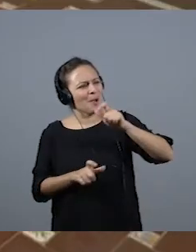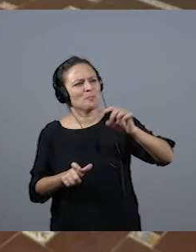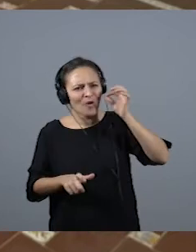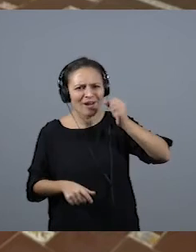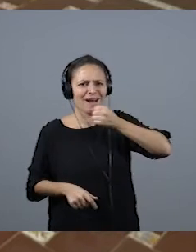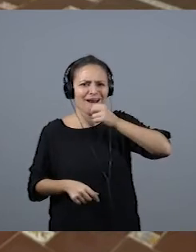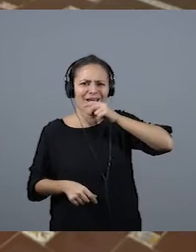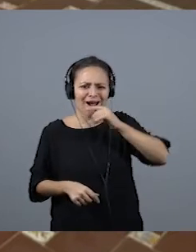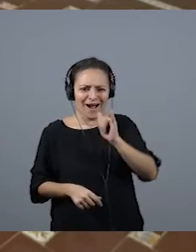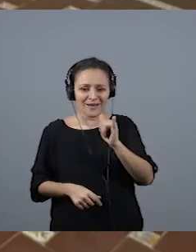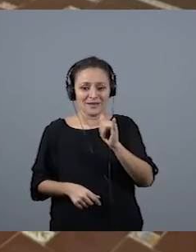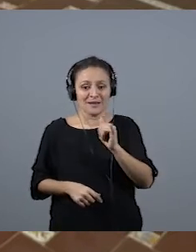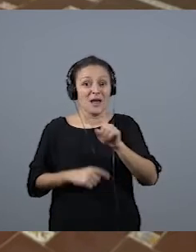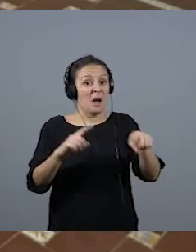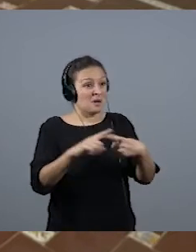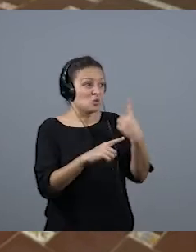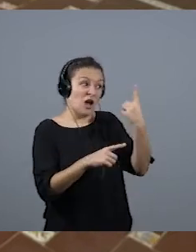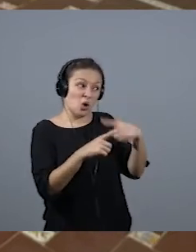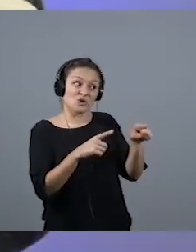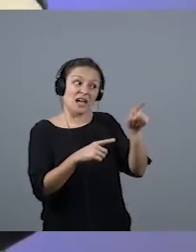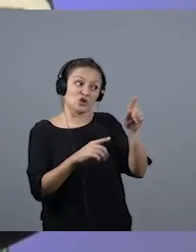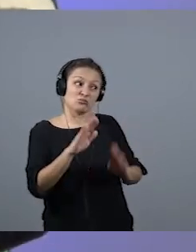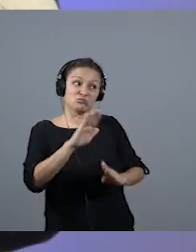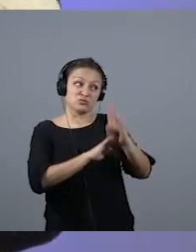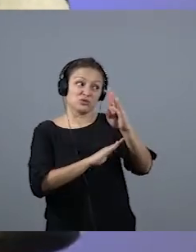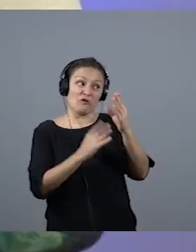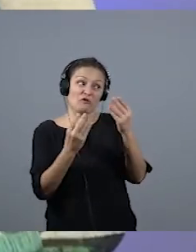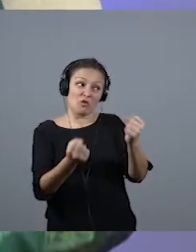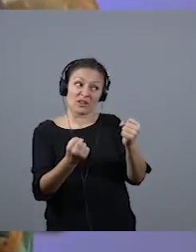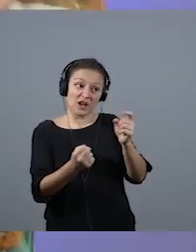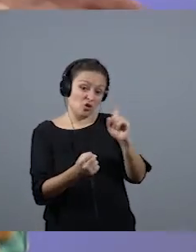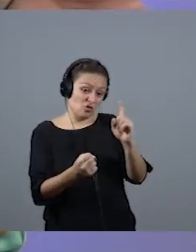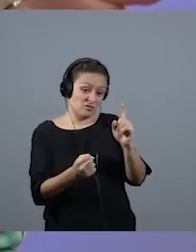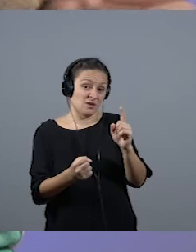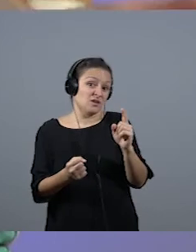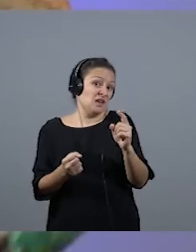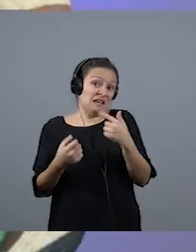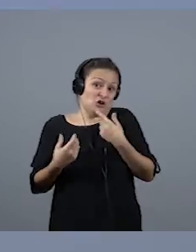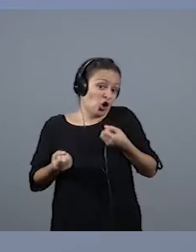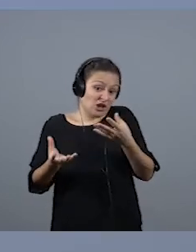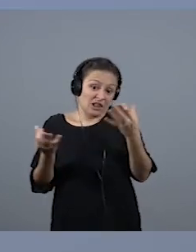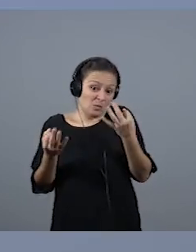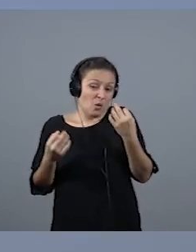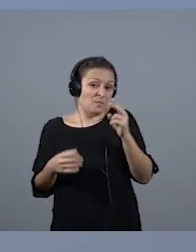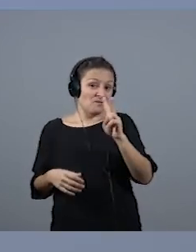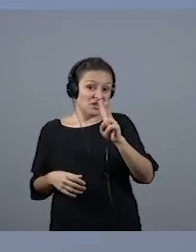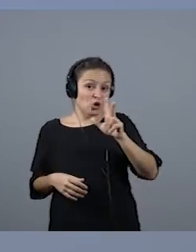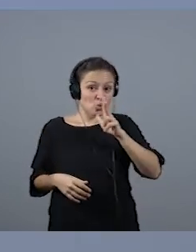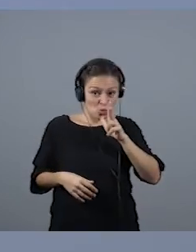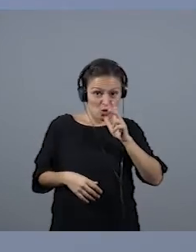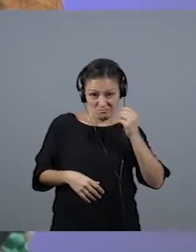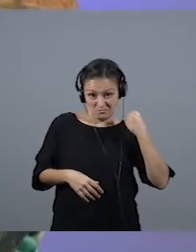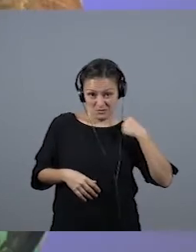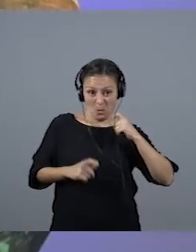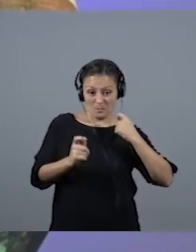Mite, en que no se ha prosperado mucho, las cosas como son. Ha habido un parón Víctor Hugo Morales, hay que decirlo, que ha sido noticia recientemente